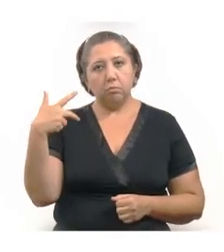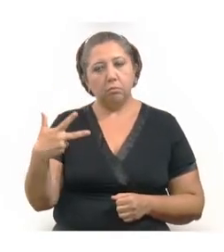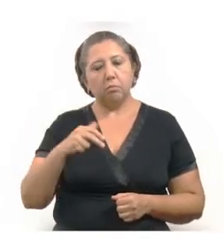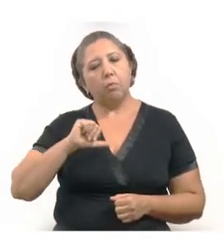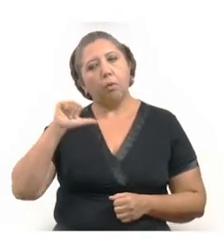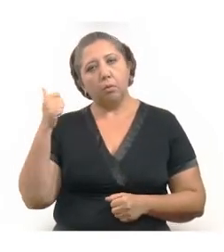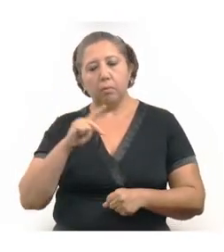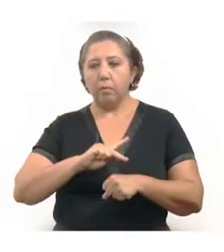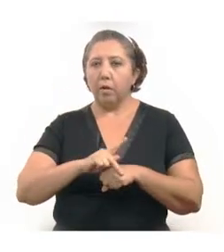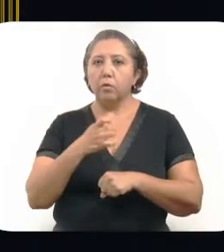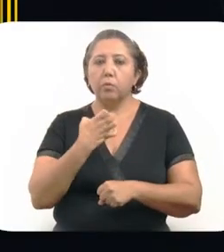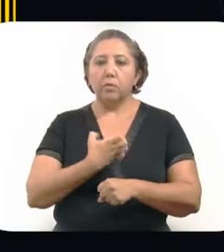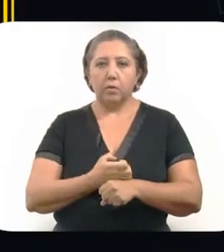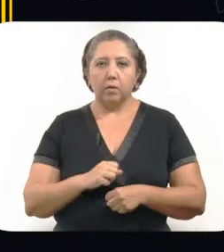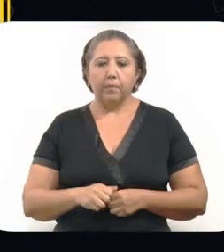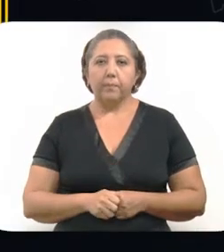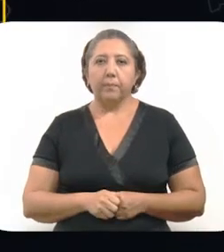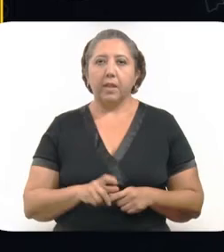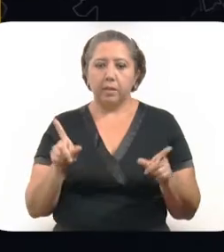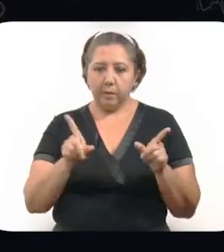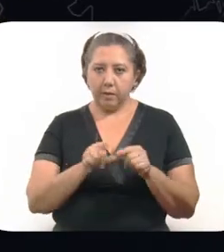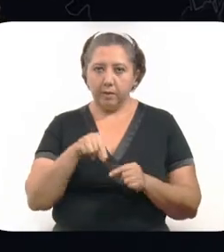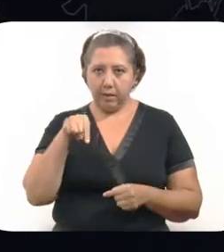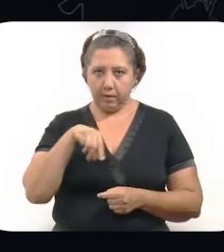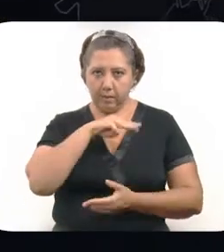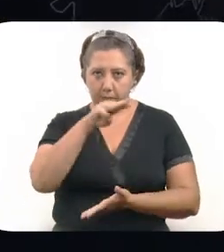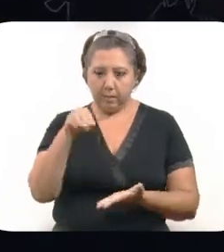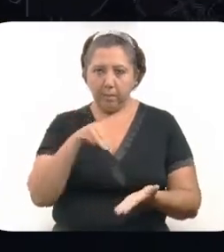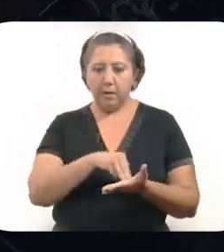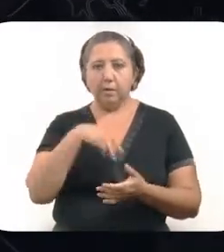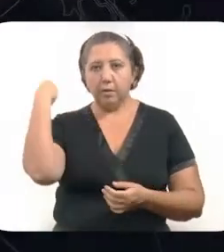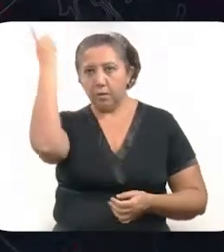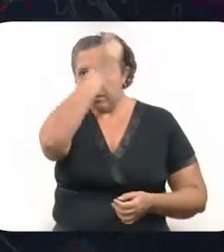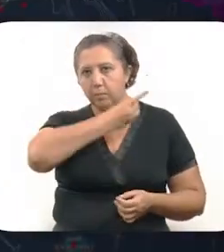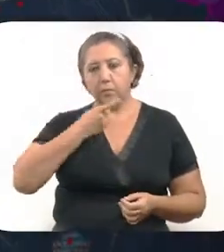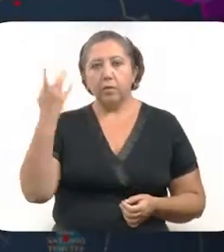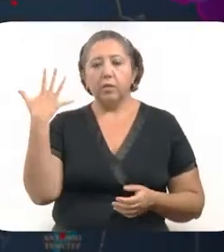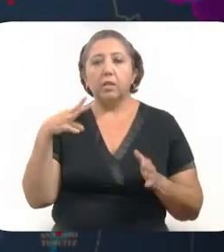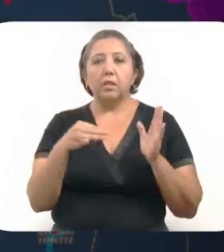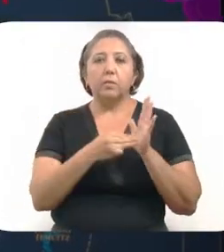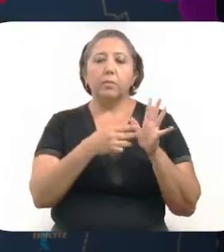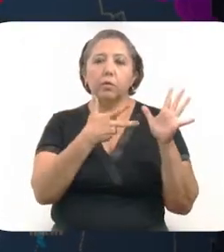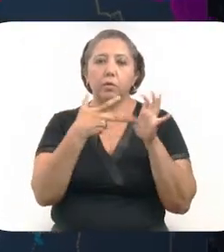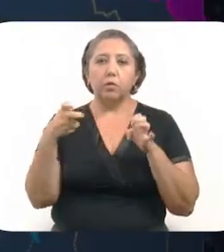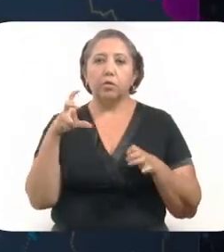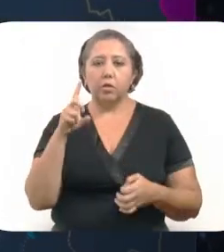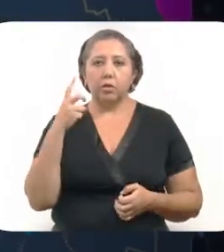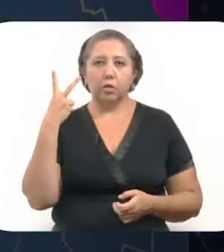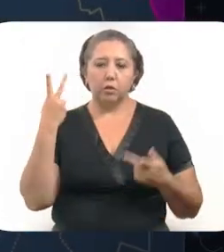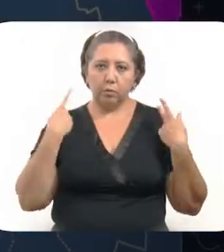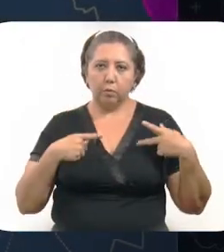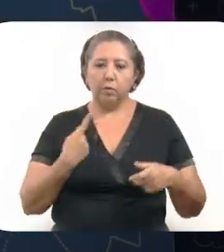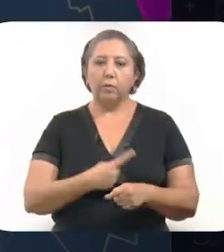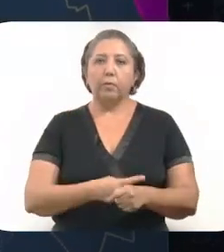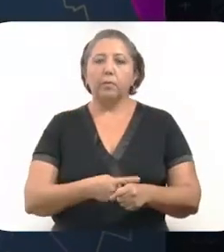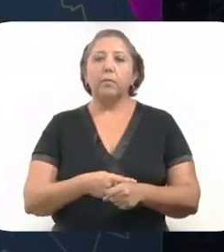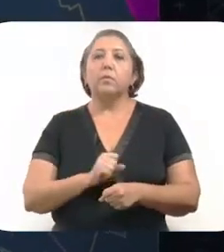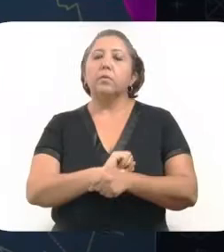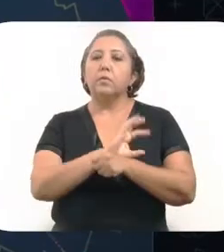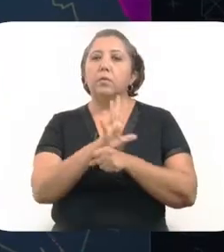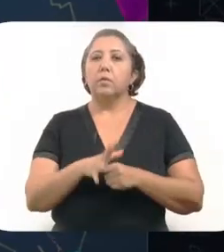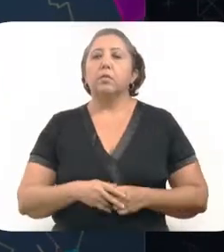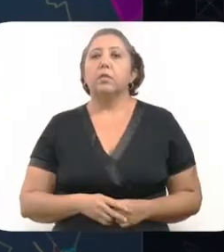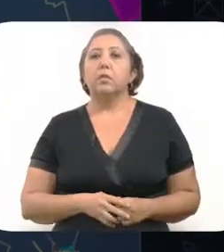de otro país u otro estado. Específicamente en Mérida se han diagnosticado 10,832 personas contagiadas de coronavirus,